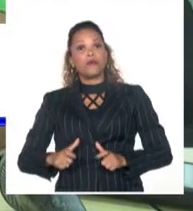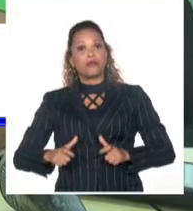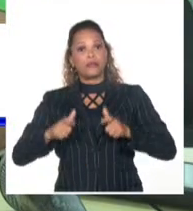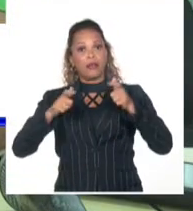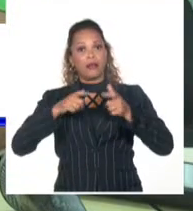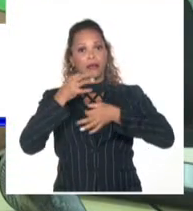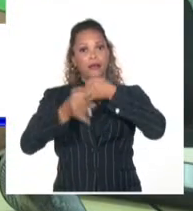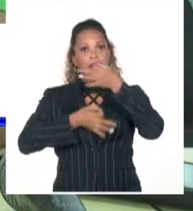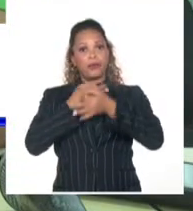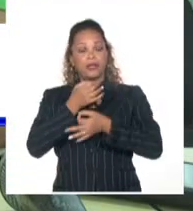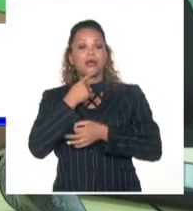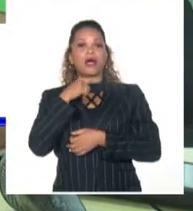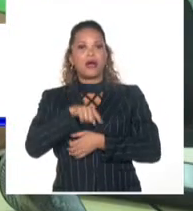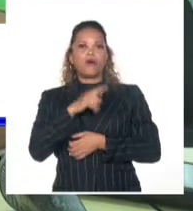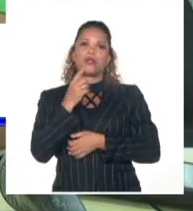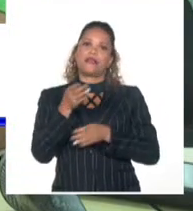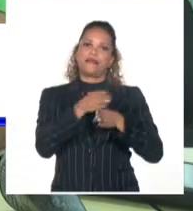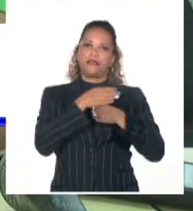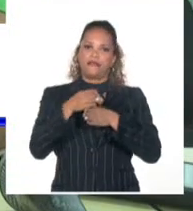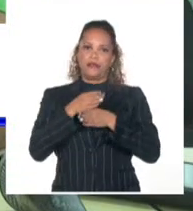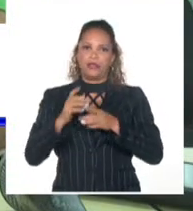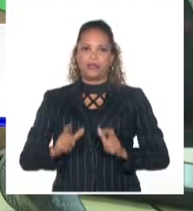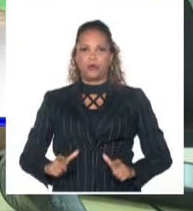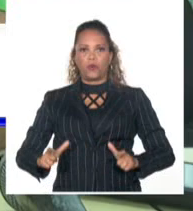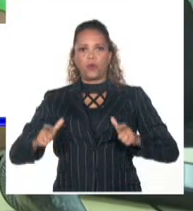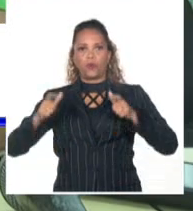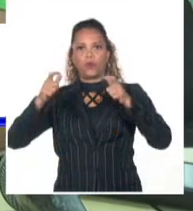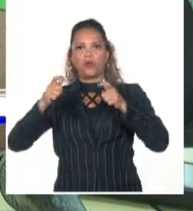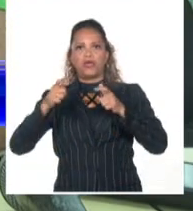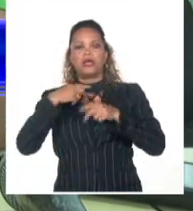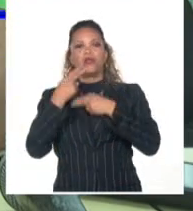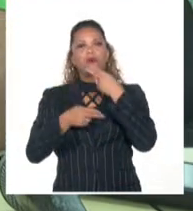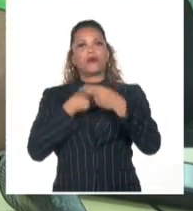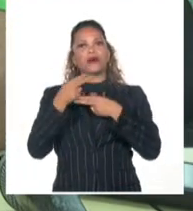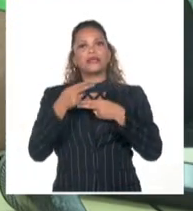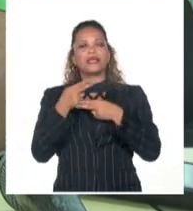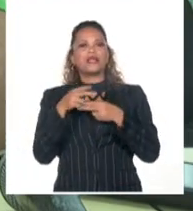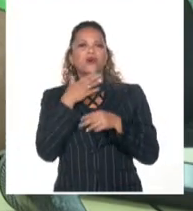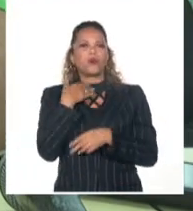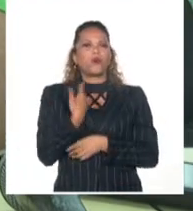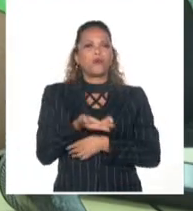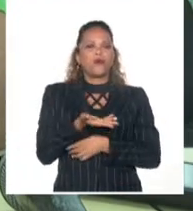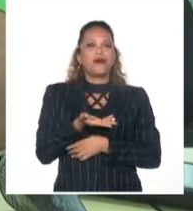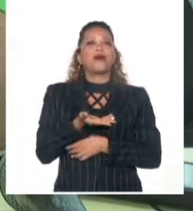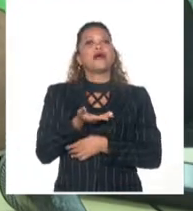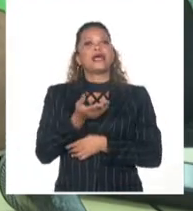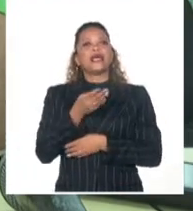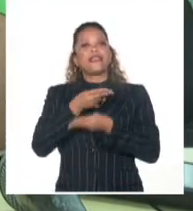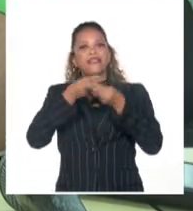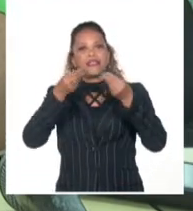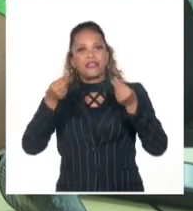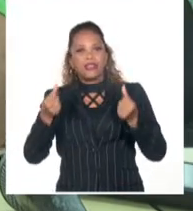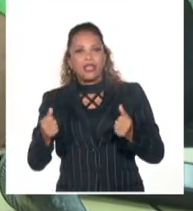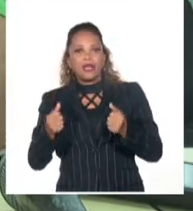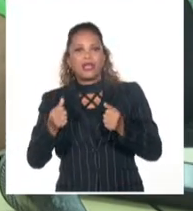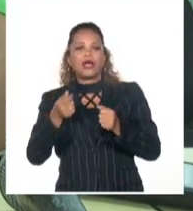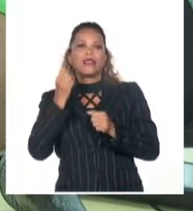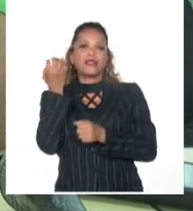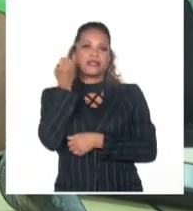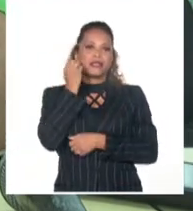diámetro y medio de la capacidad del tanque. Los cubetos serán hechos de tierra revestido de hormigón